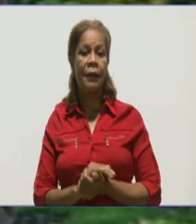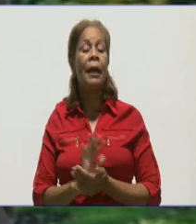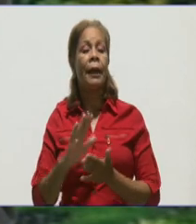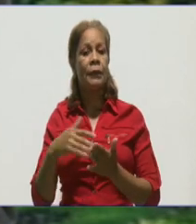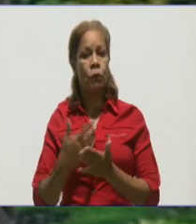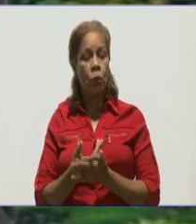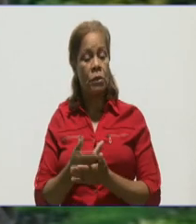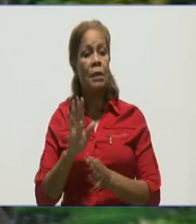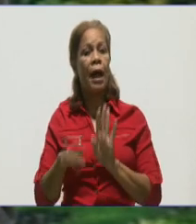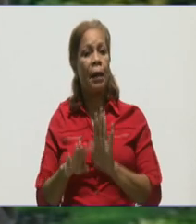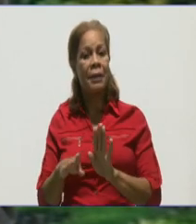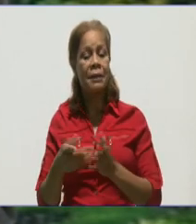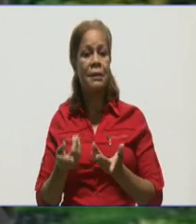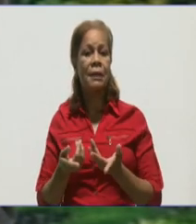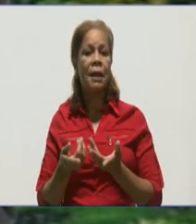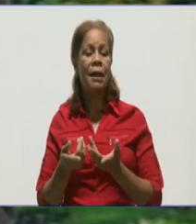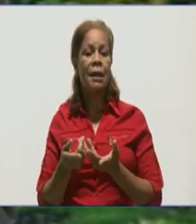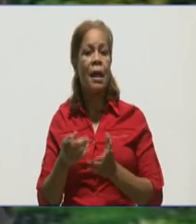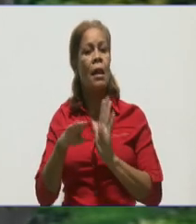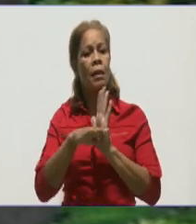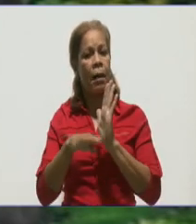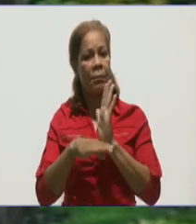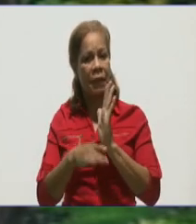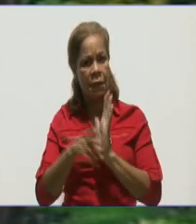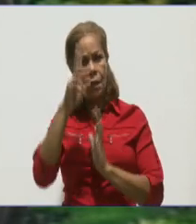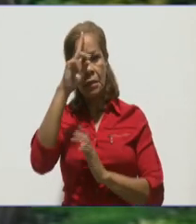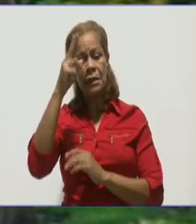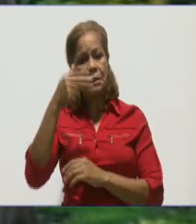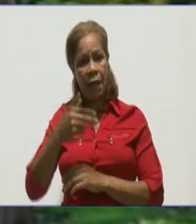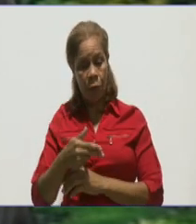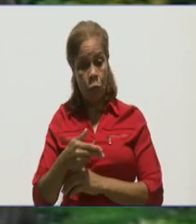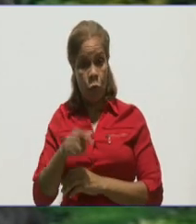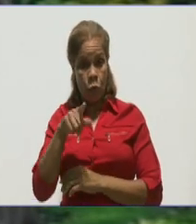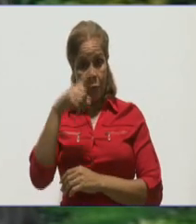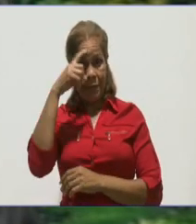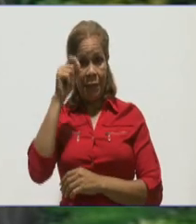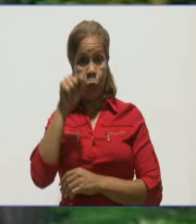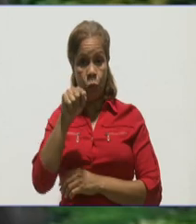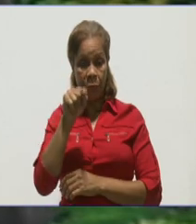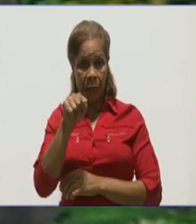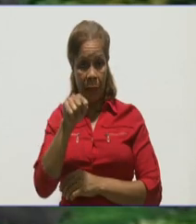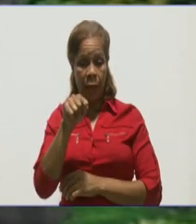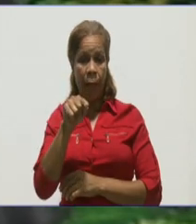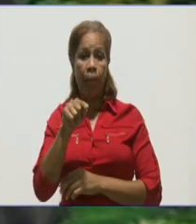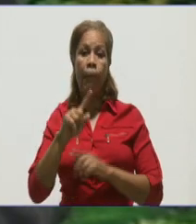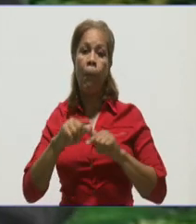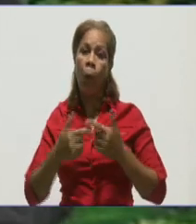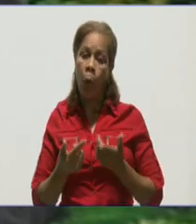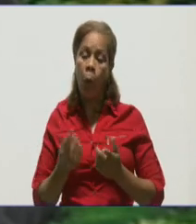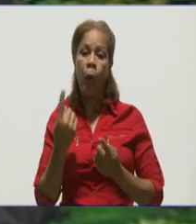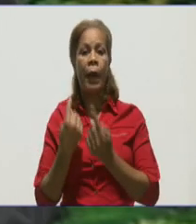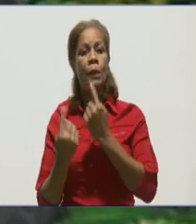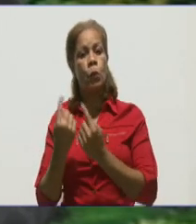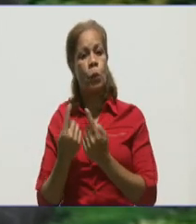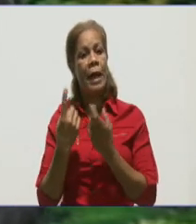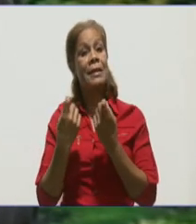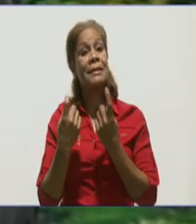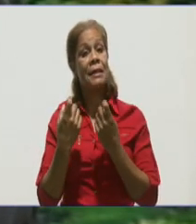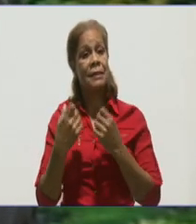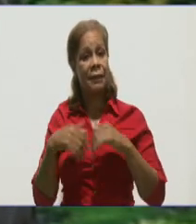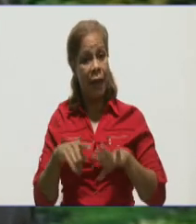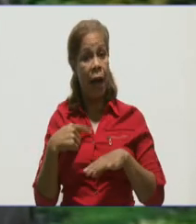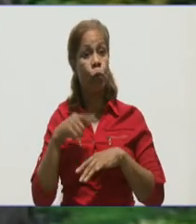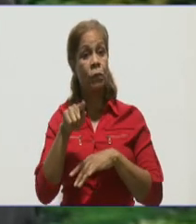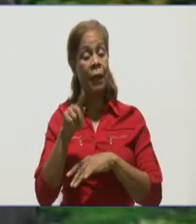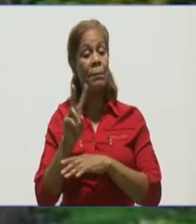desde el punto de vista personal. Por eso es necesario que si usted asiste a una casa por alguna necesidad imperiosa, no es por gusto, sino por alguna